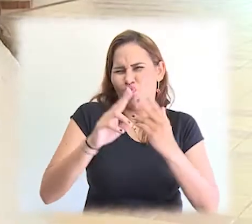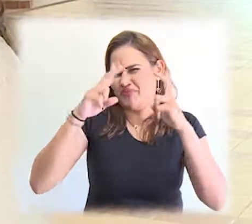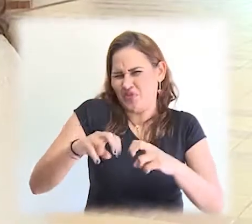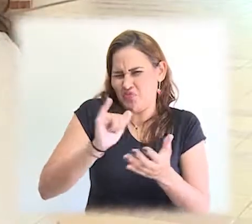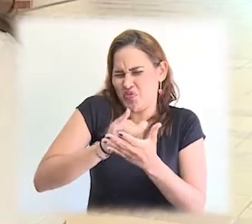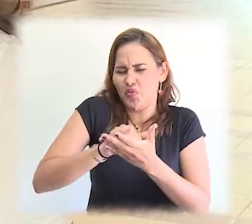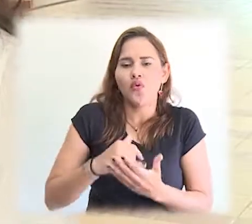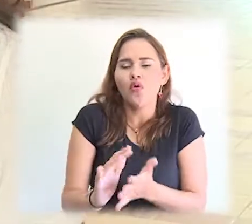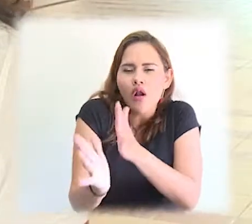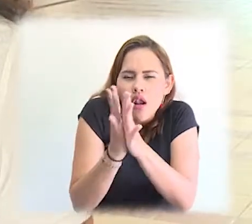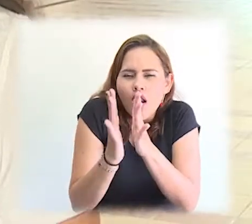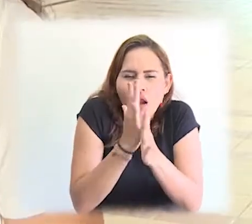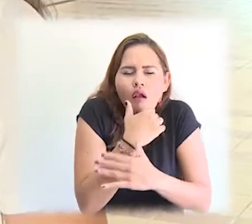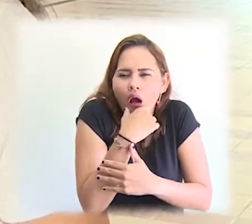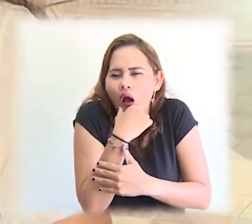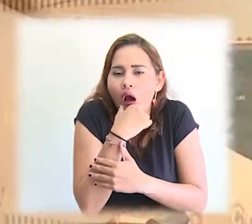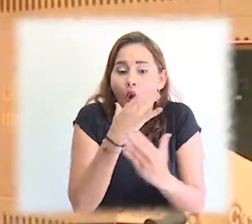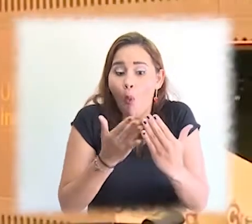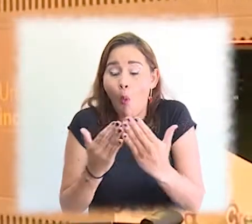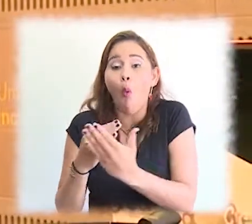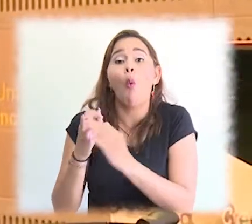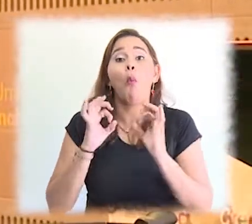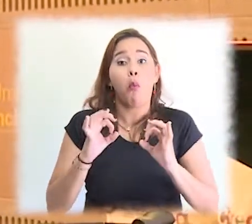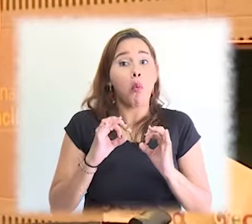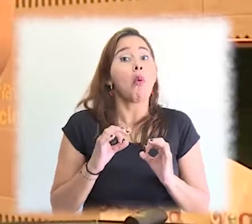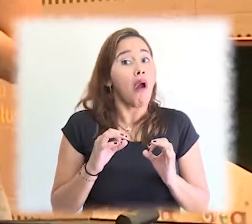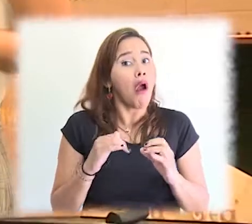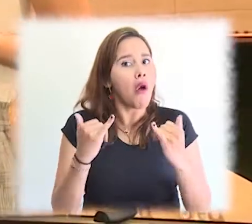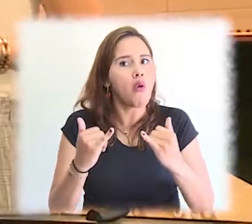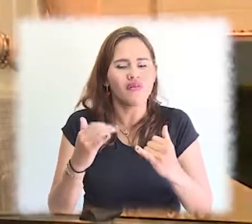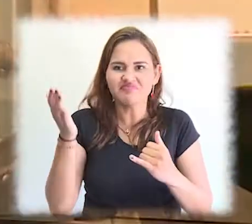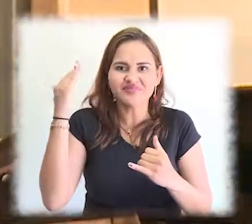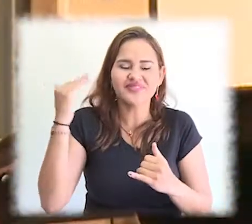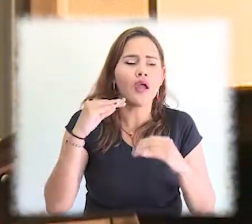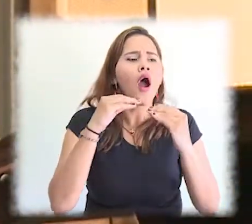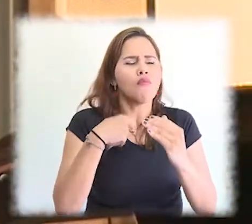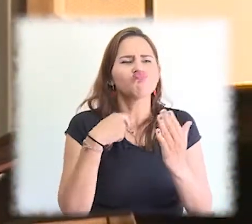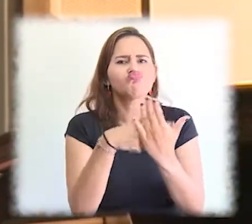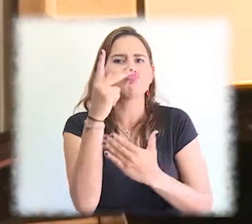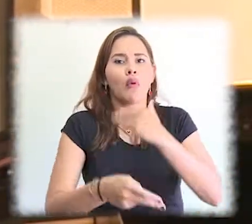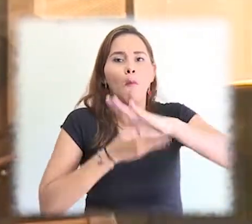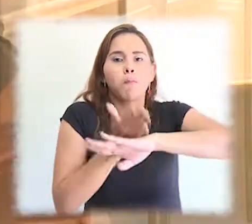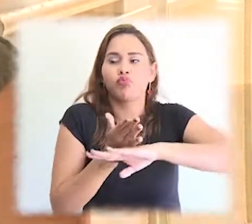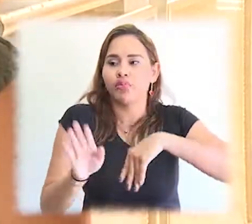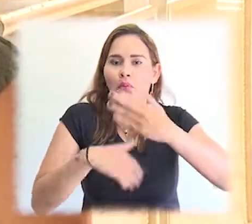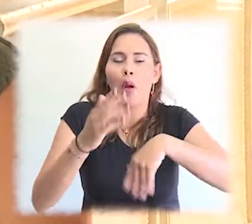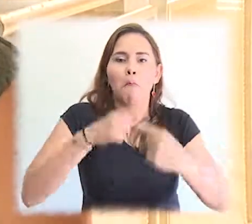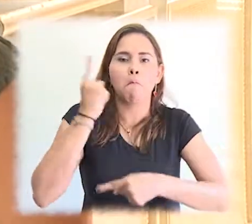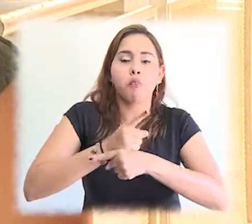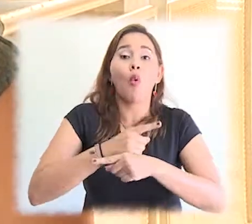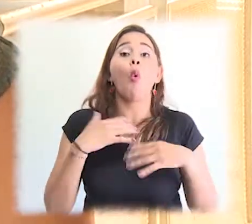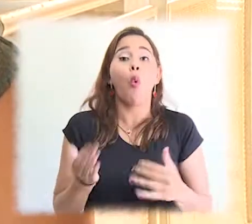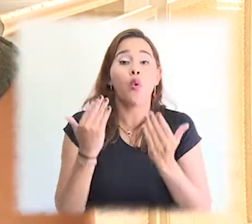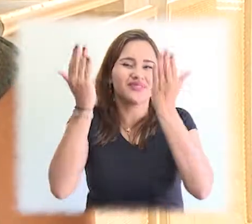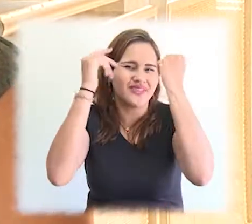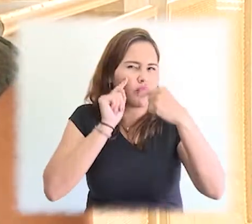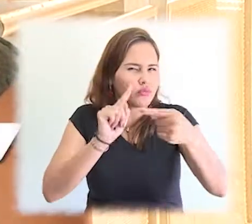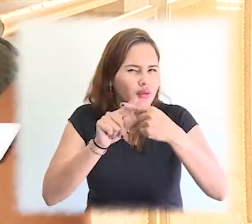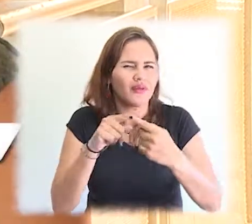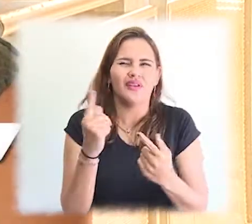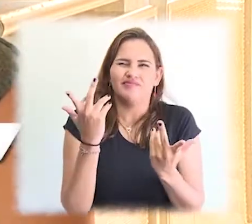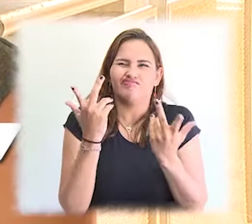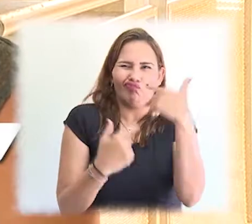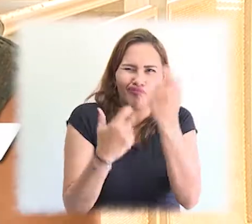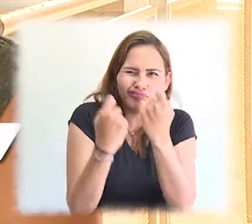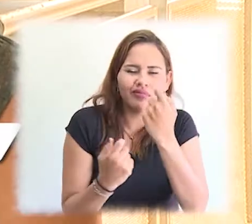Entonces eso es lo que busca Proveta, generar productos sofisticados que aporten a la economía, al desarrollo de nuestro territorio. Se crea como una alianza bidireccional porque la